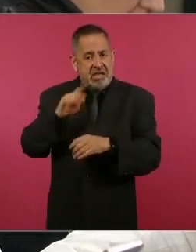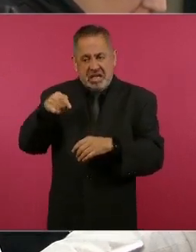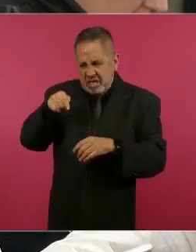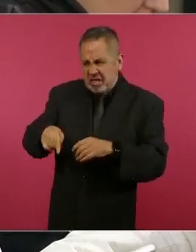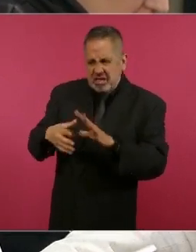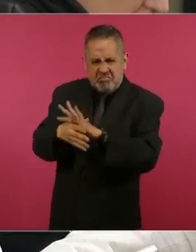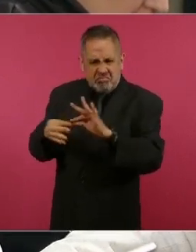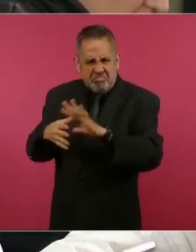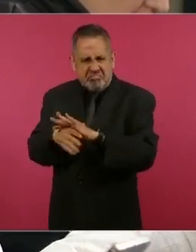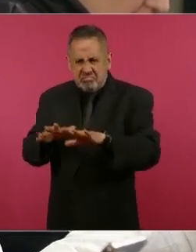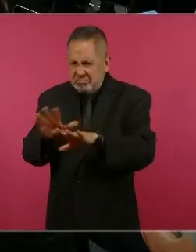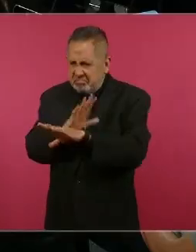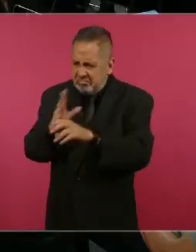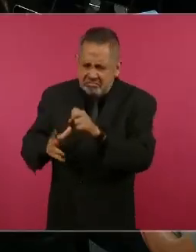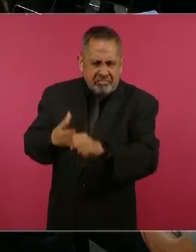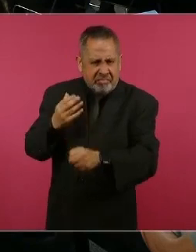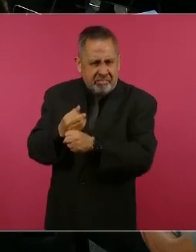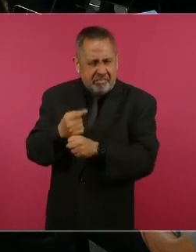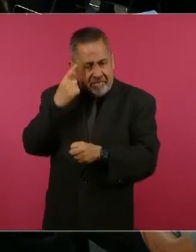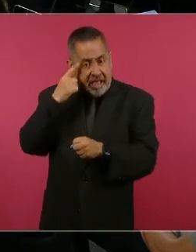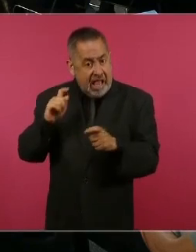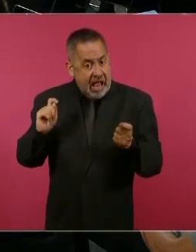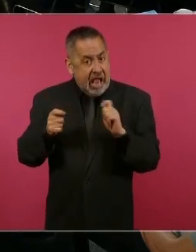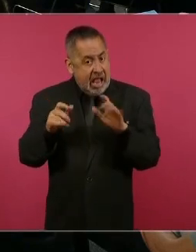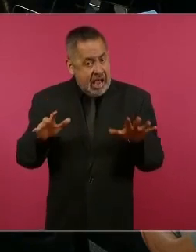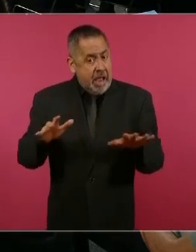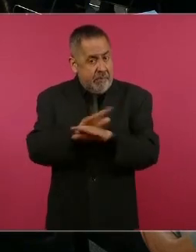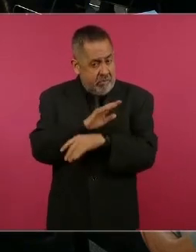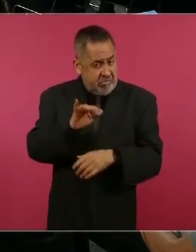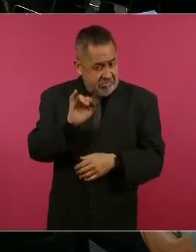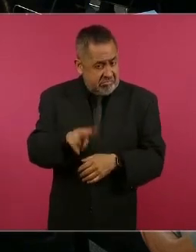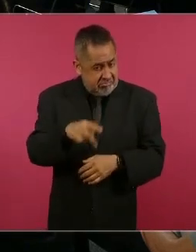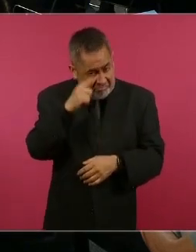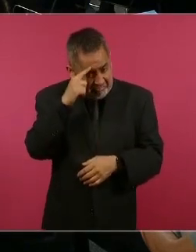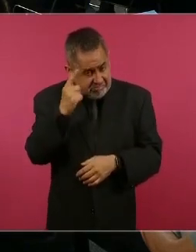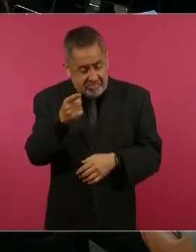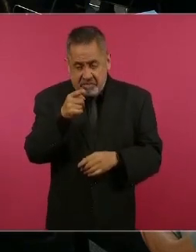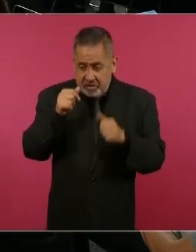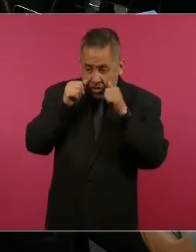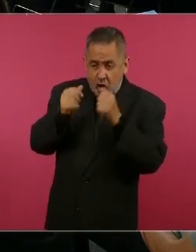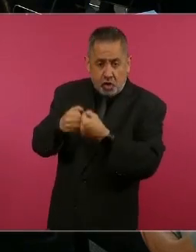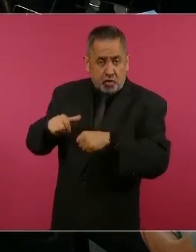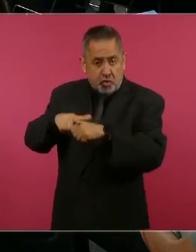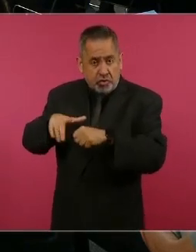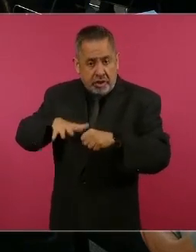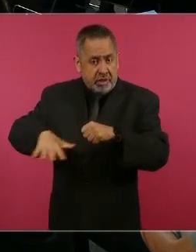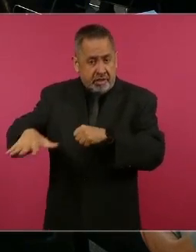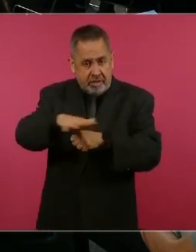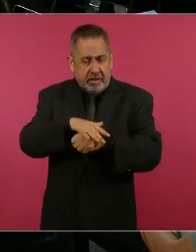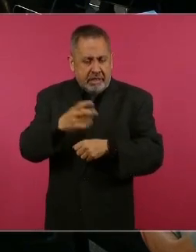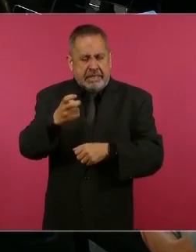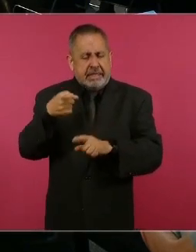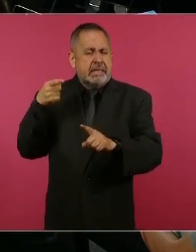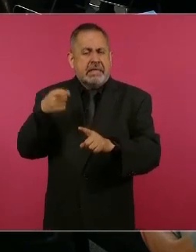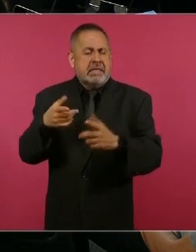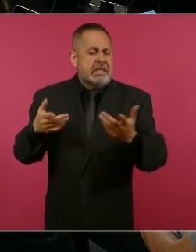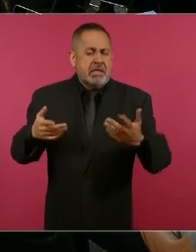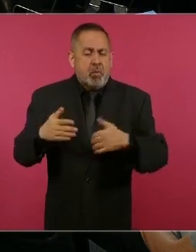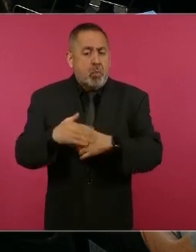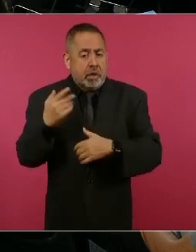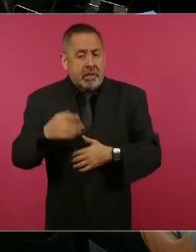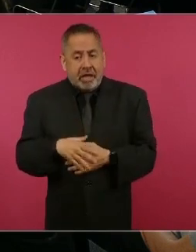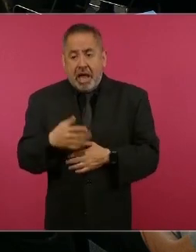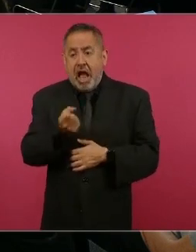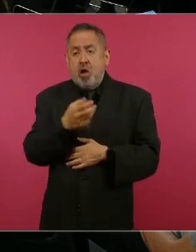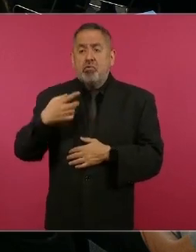en el tema de la reforma agraria y cambiaron las condiciones hacia el sector social agrario en ese sentido, porque